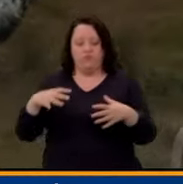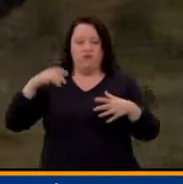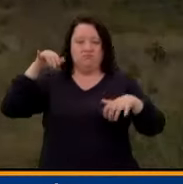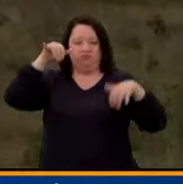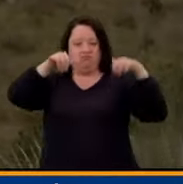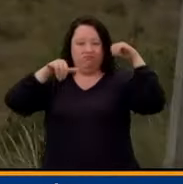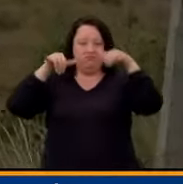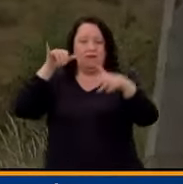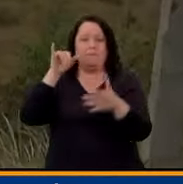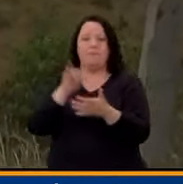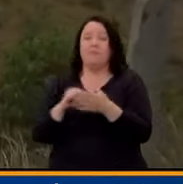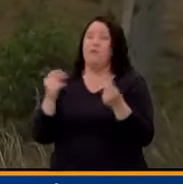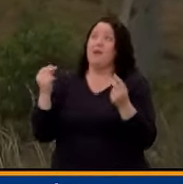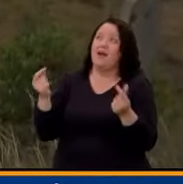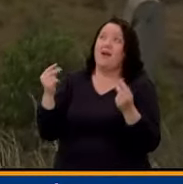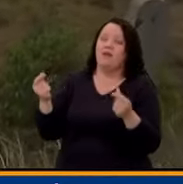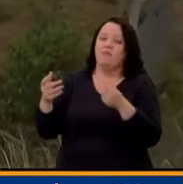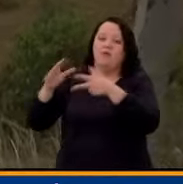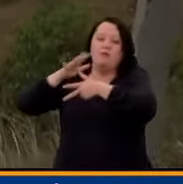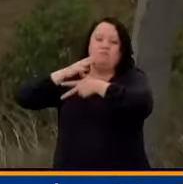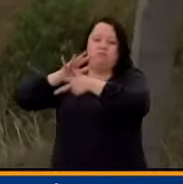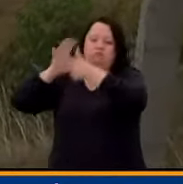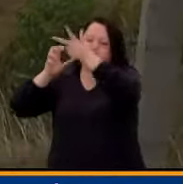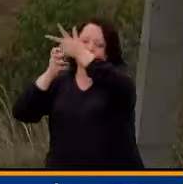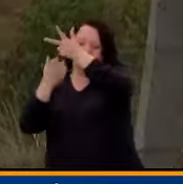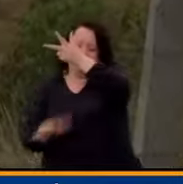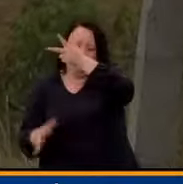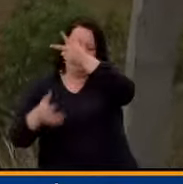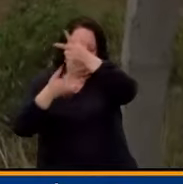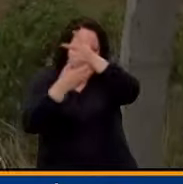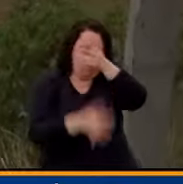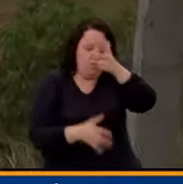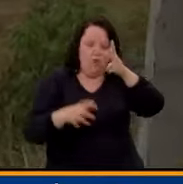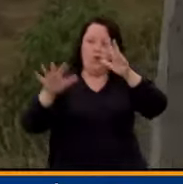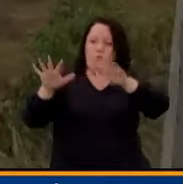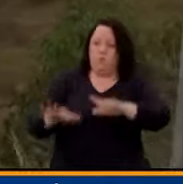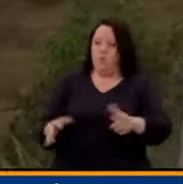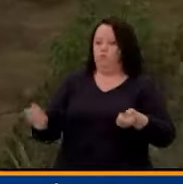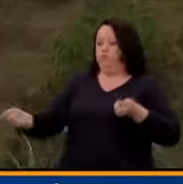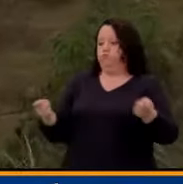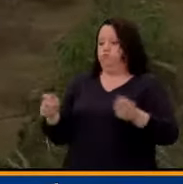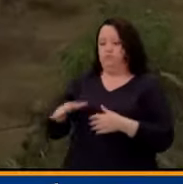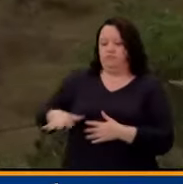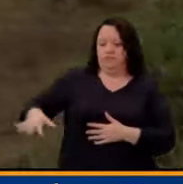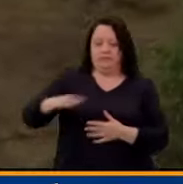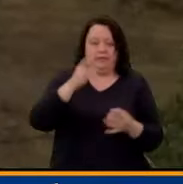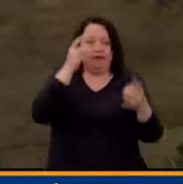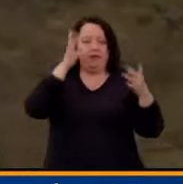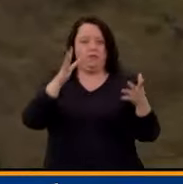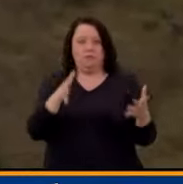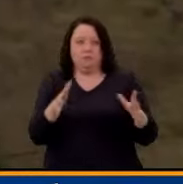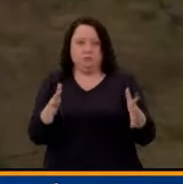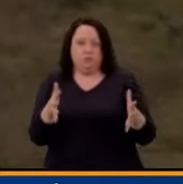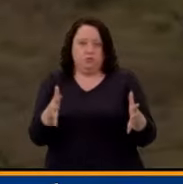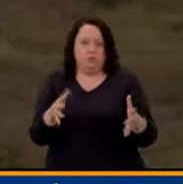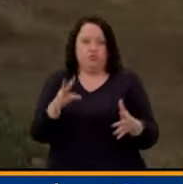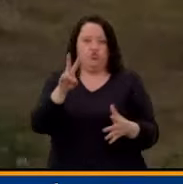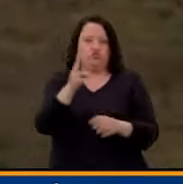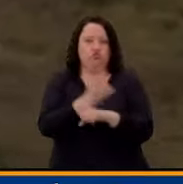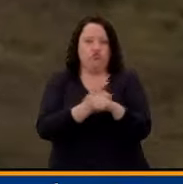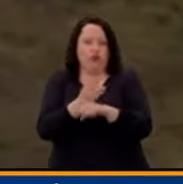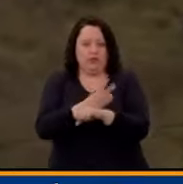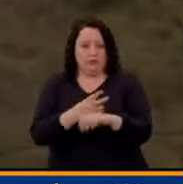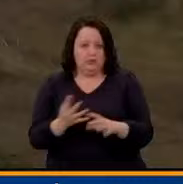estas descargas rápidas del helicóptero para contener esta grave emergencia que se está presentando desde hace aproximadamente dos horas. Se ha